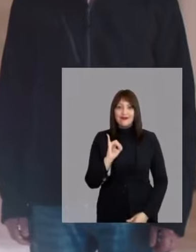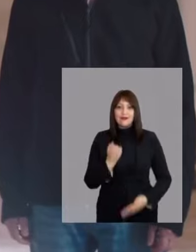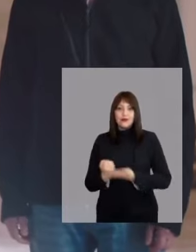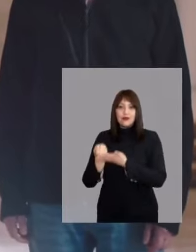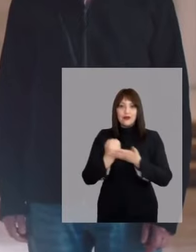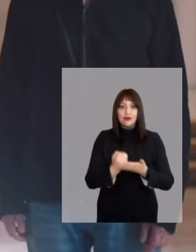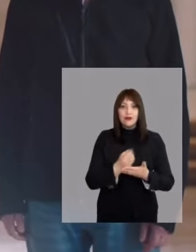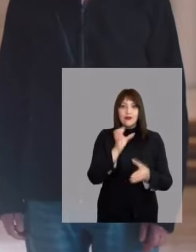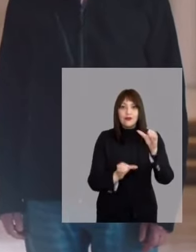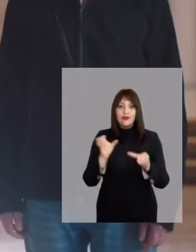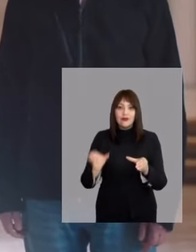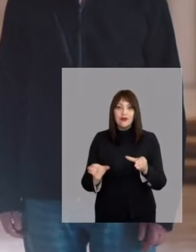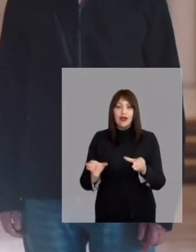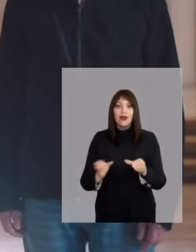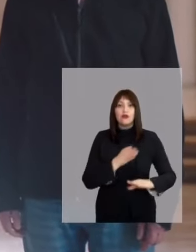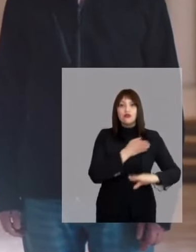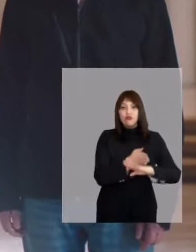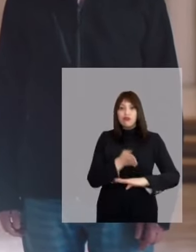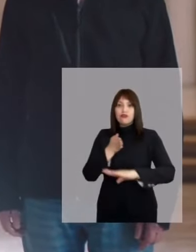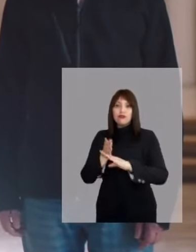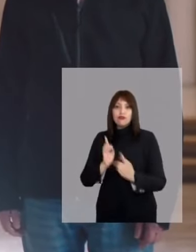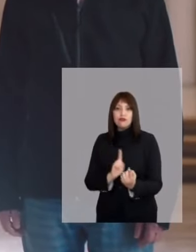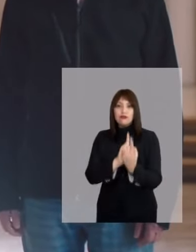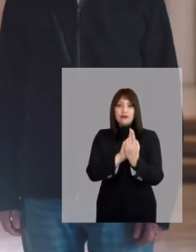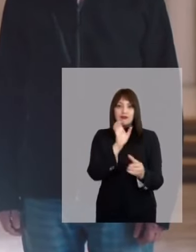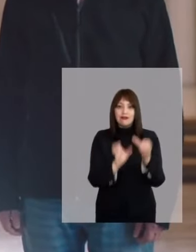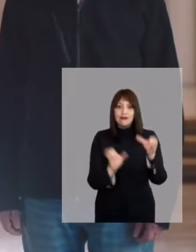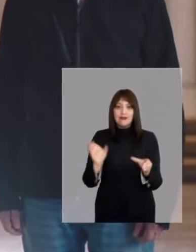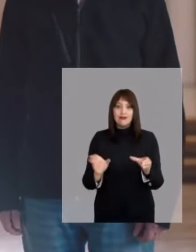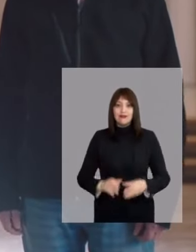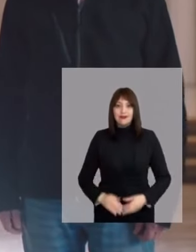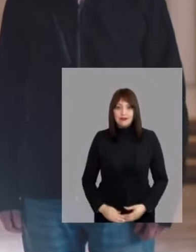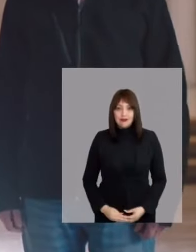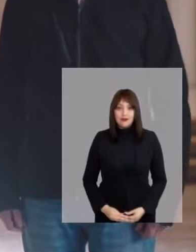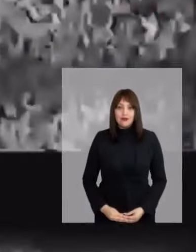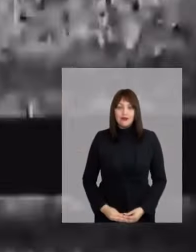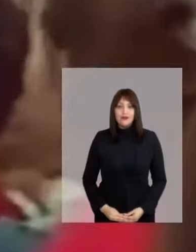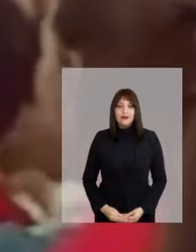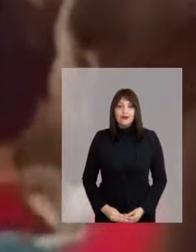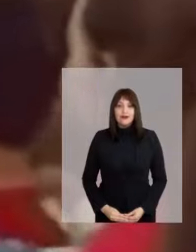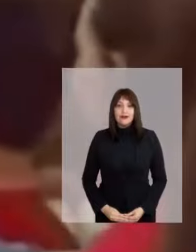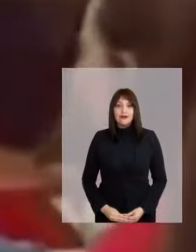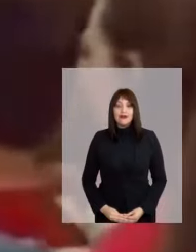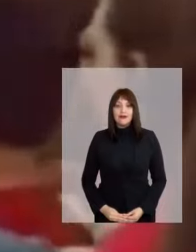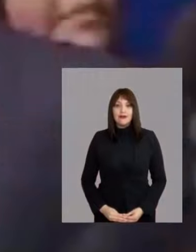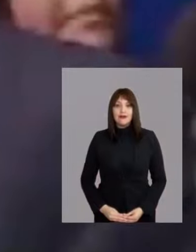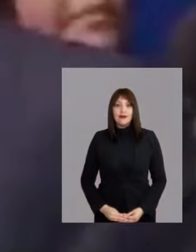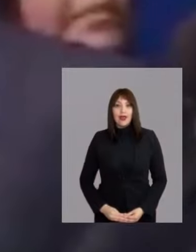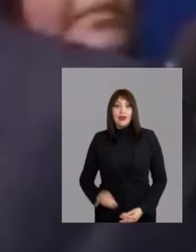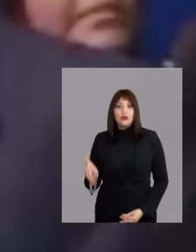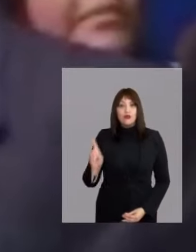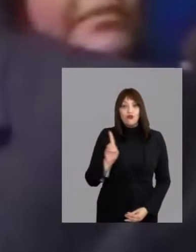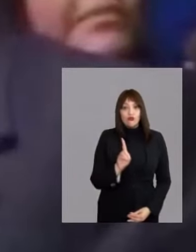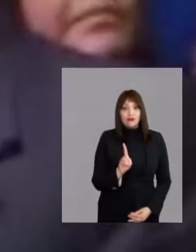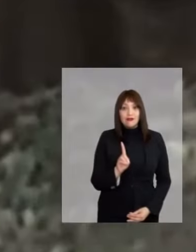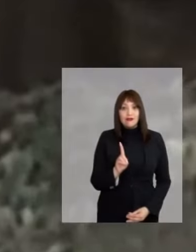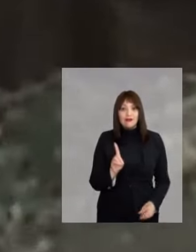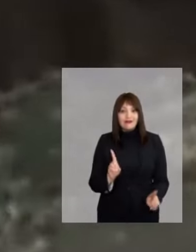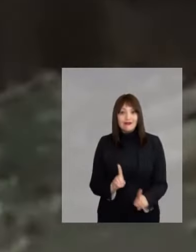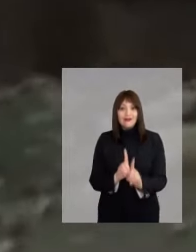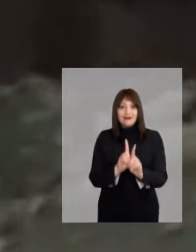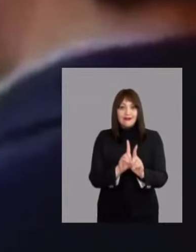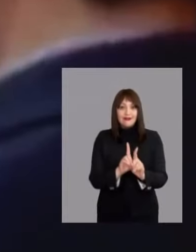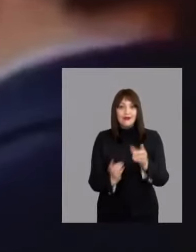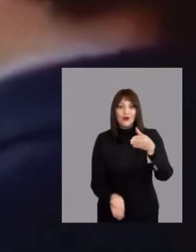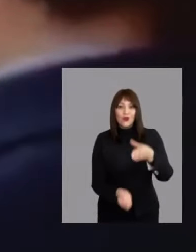sí. Para ayudar a las personas hay que estar en todas, en terreno, conectado con la gente. Estar no es algo nuevo para mí.